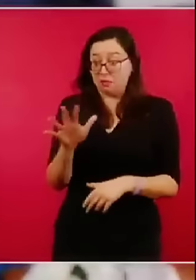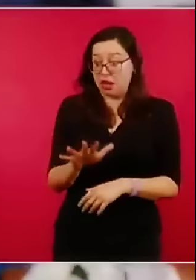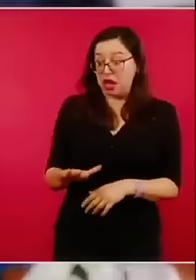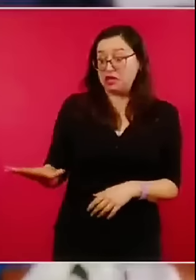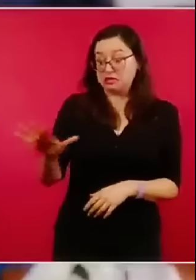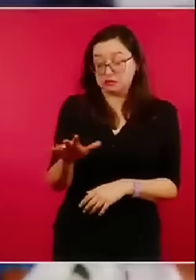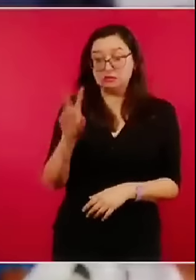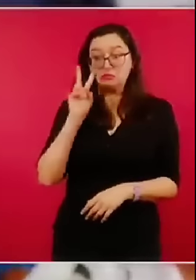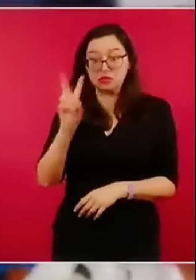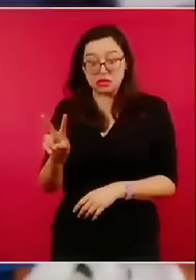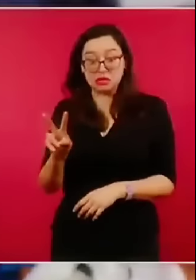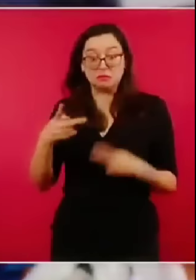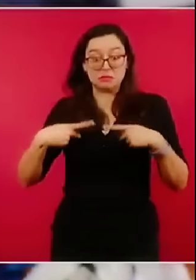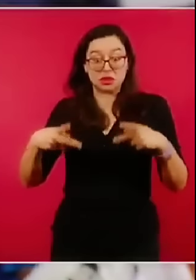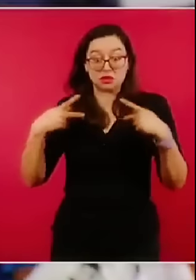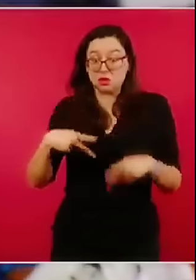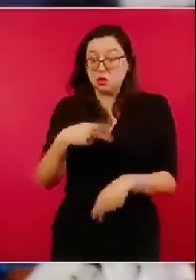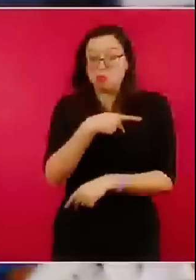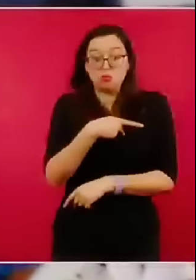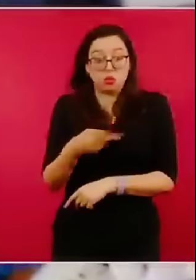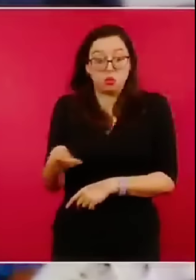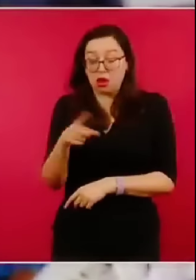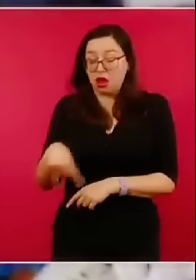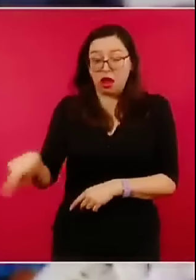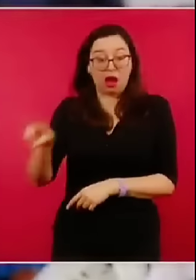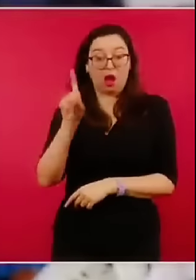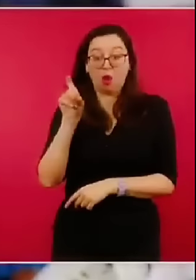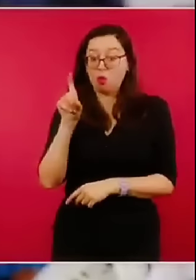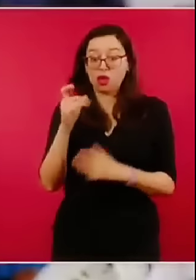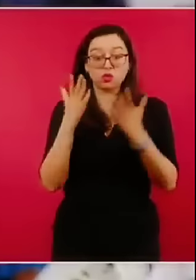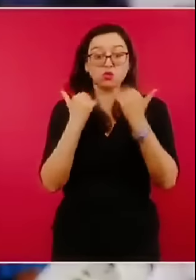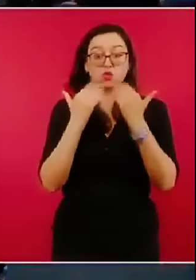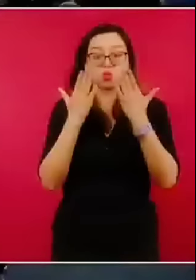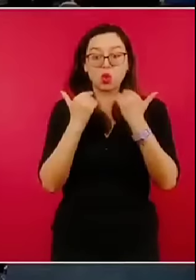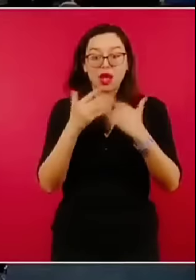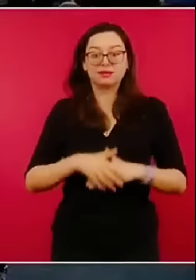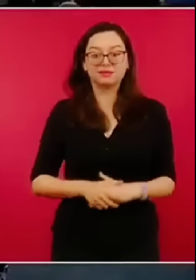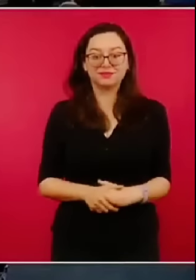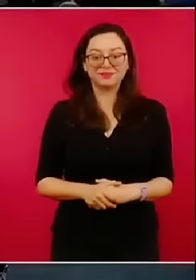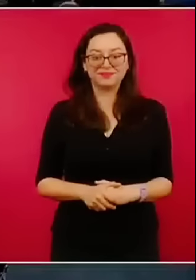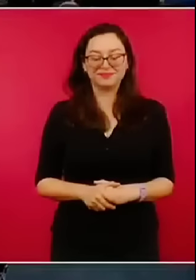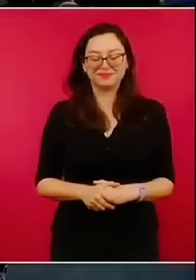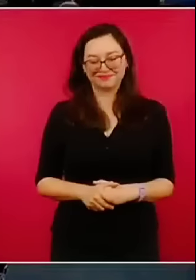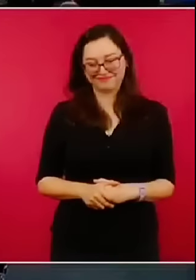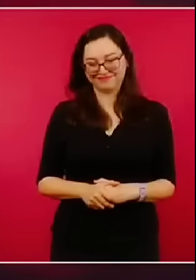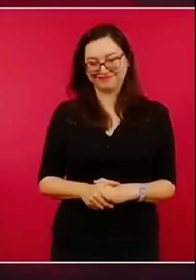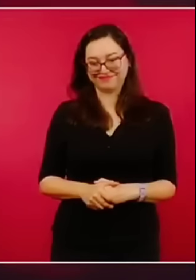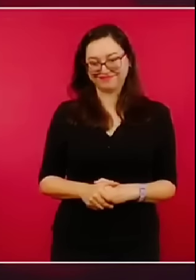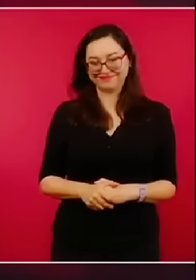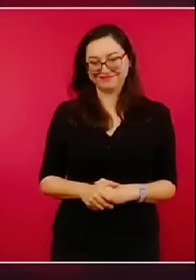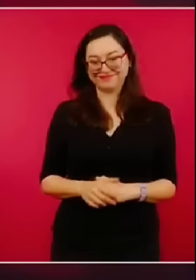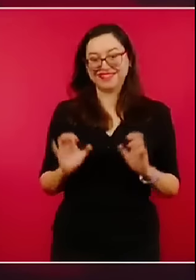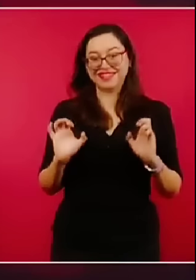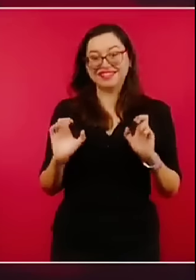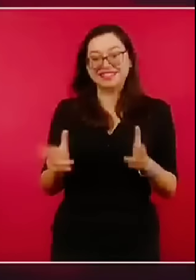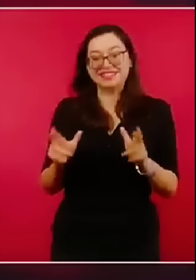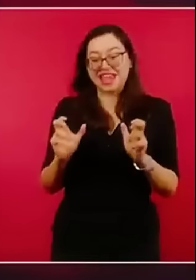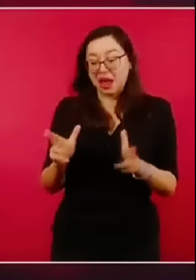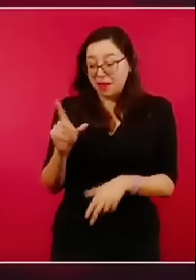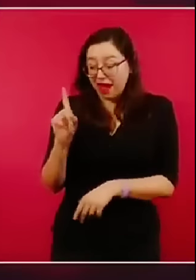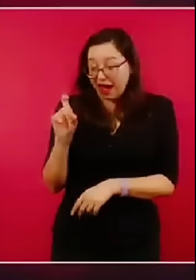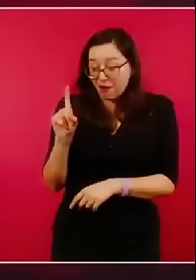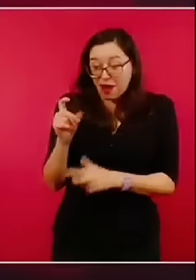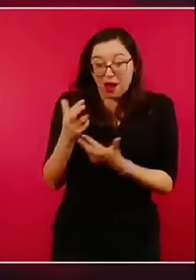muy vulnerable y la mayoría de las personas no tienen acceso a agua. Chiapas es de los estados con más